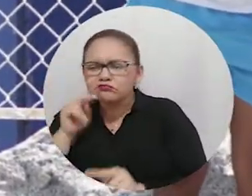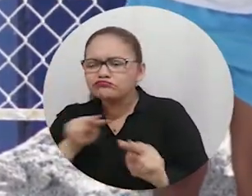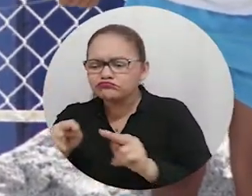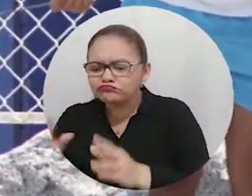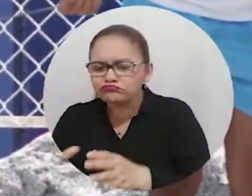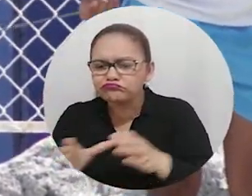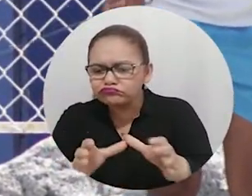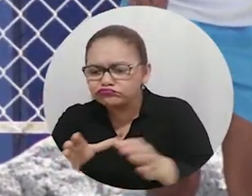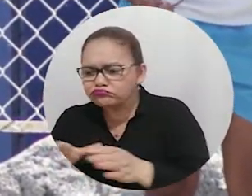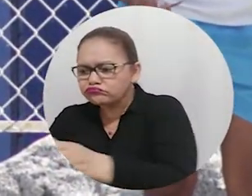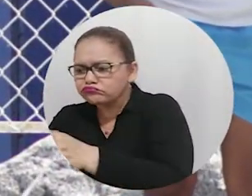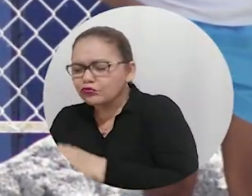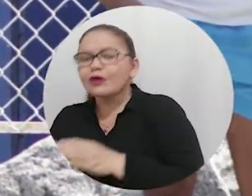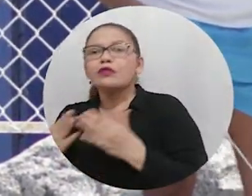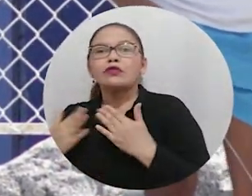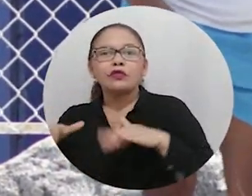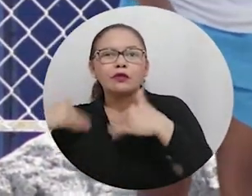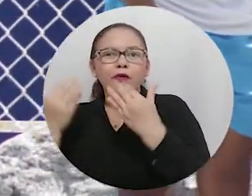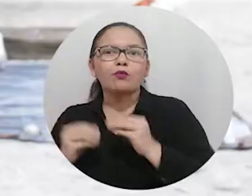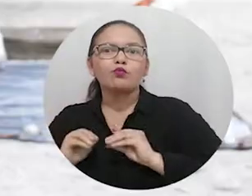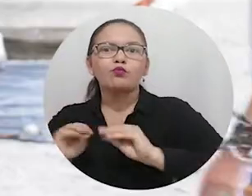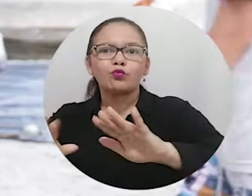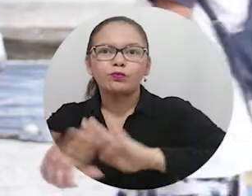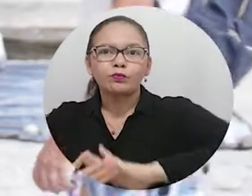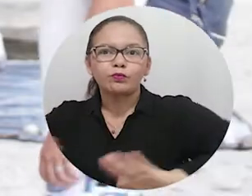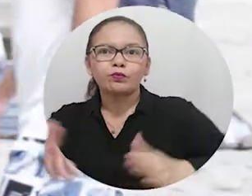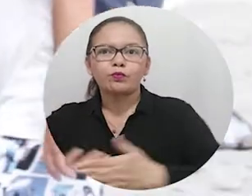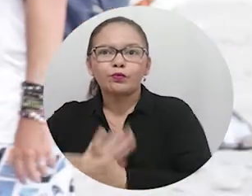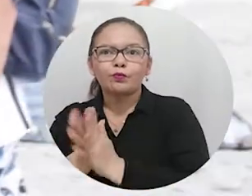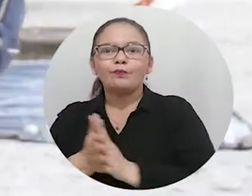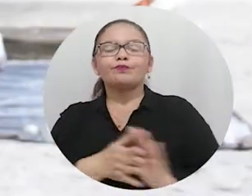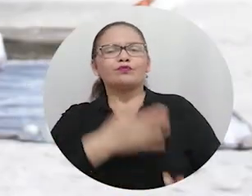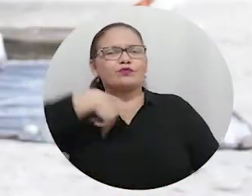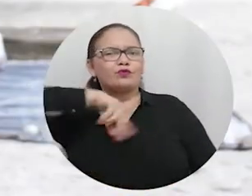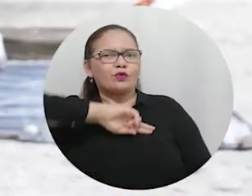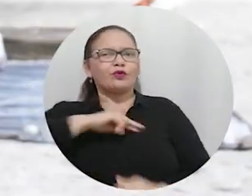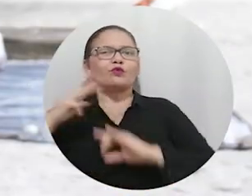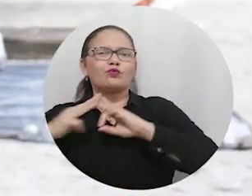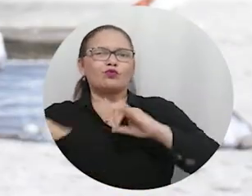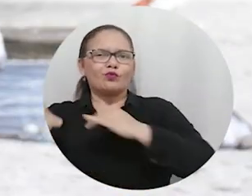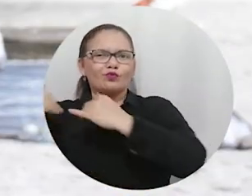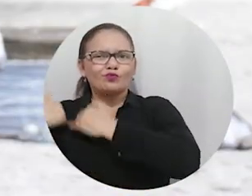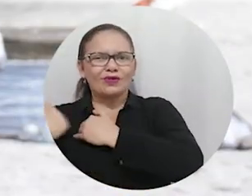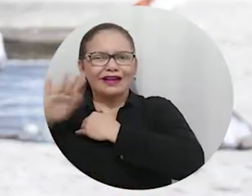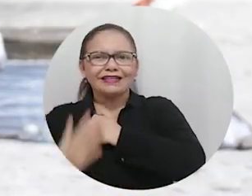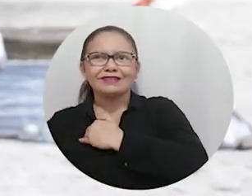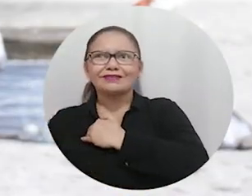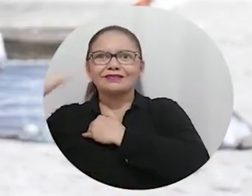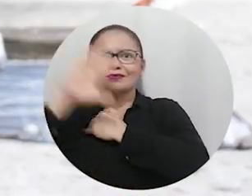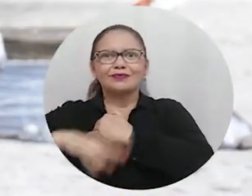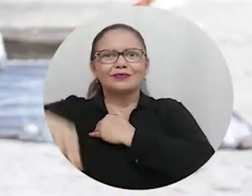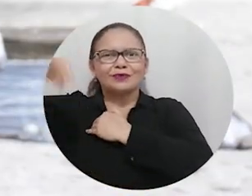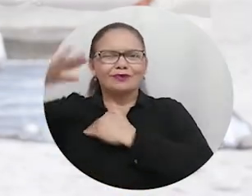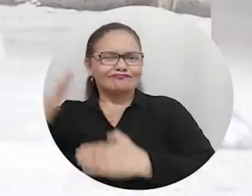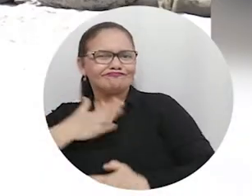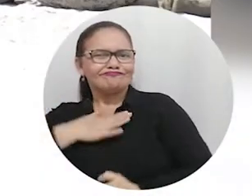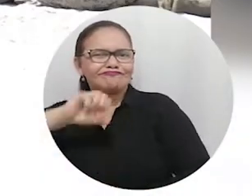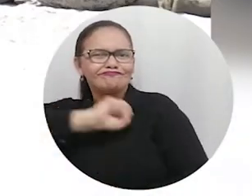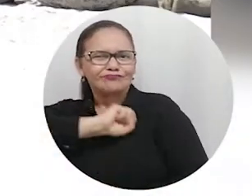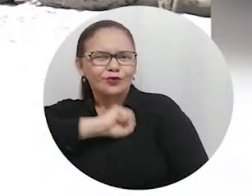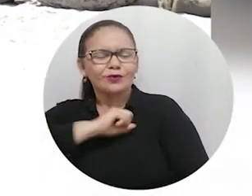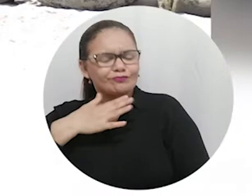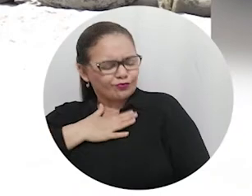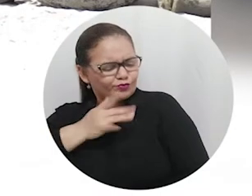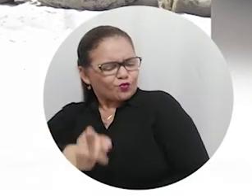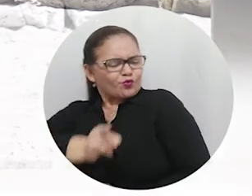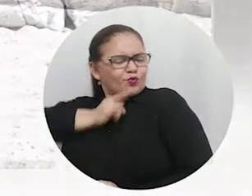clasificados para su disposición final. Somos estudiantes de la Universidad del Magdalena, es nuestra región, es nuestro departamento. Y